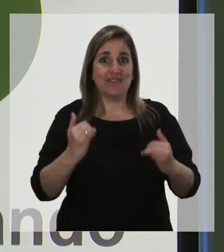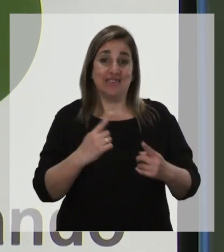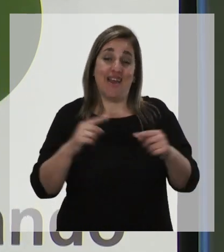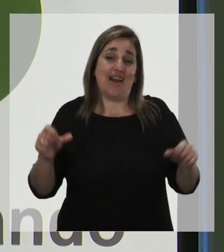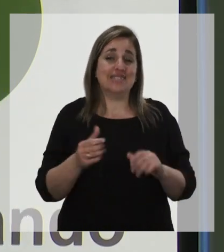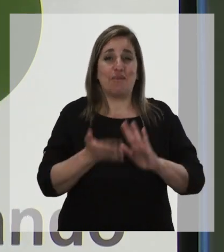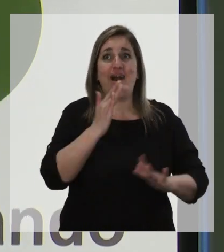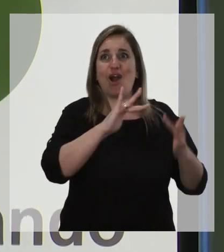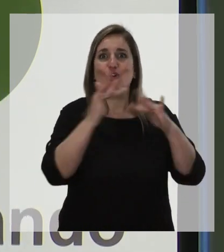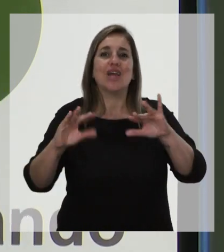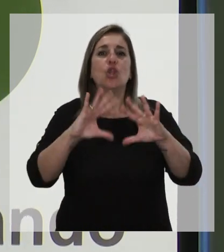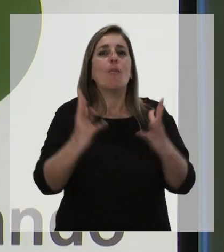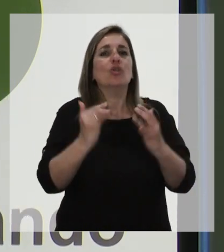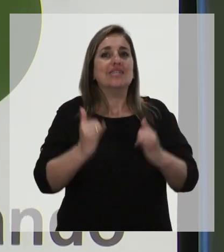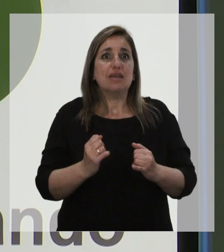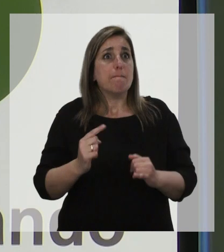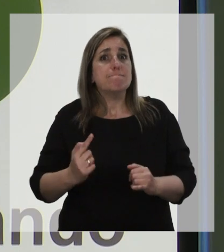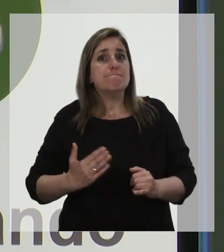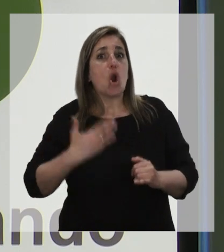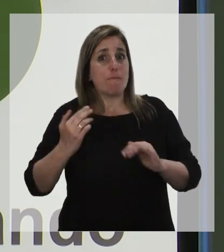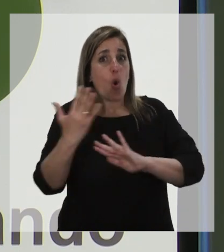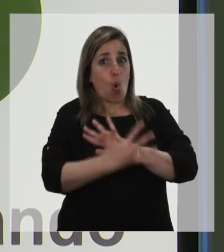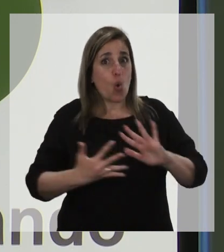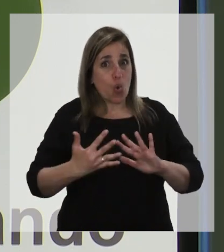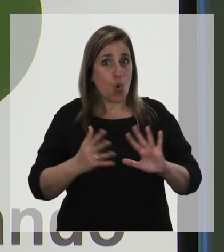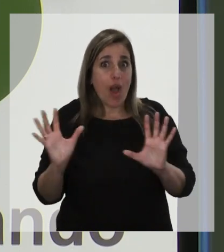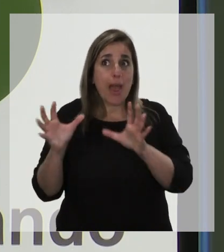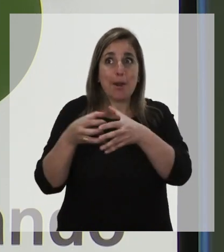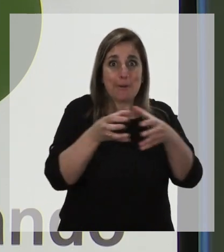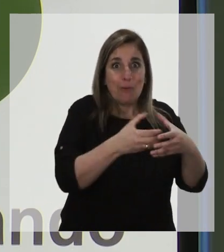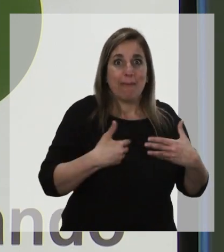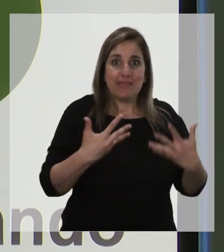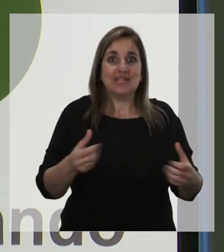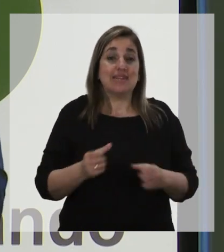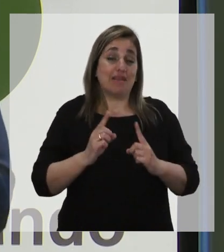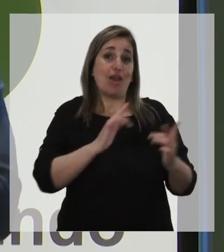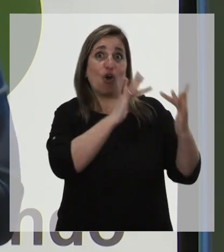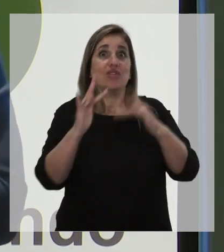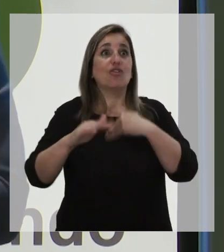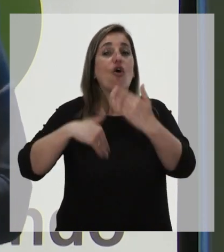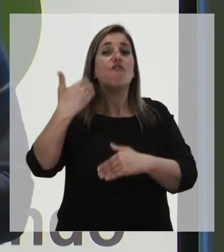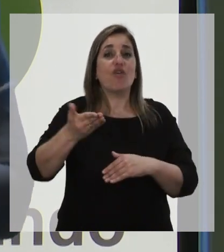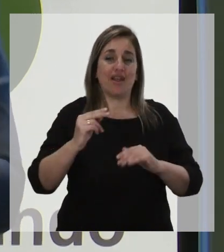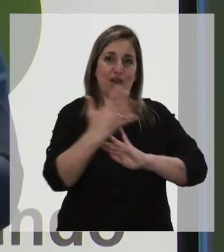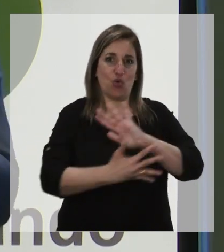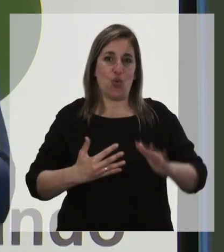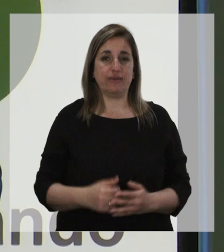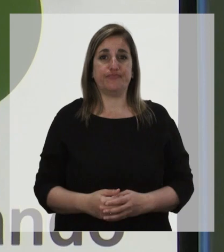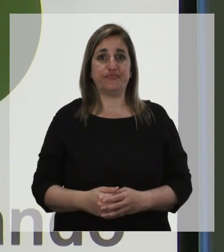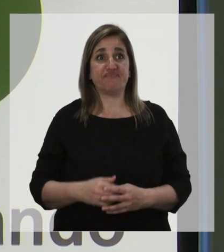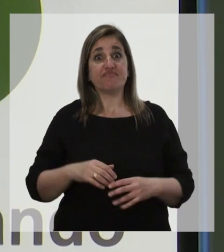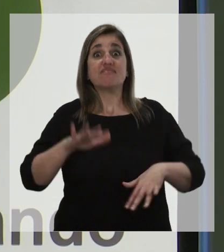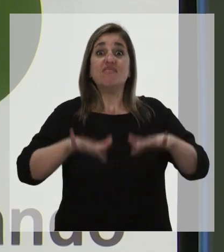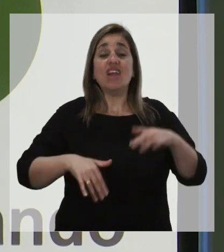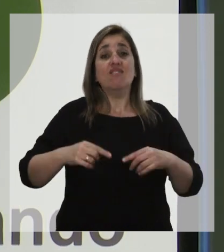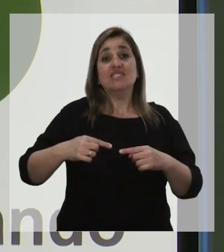en las grandes ligas, no solo a emprendedores dentro del país, sino afuera del país. Las distancias a